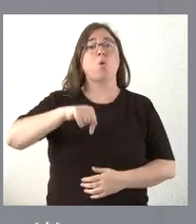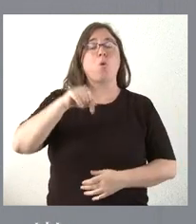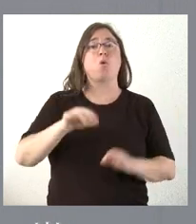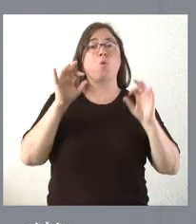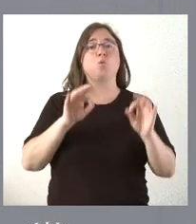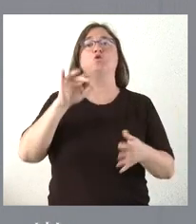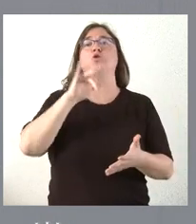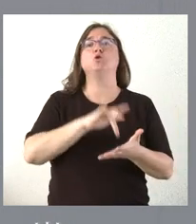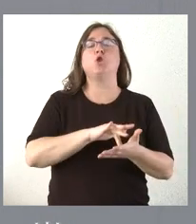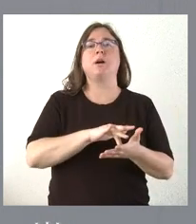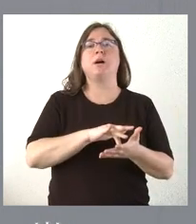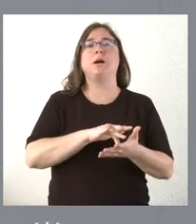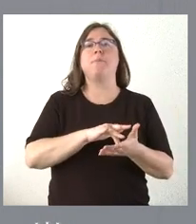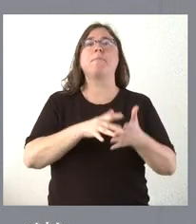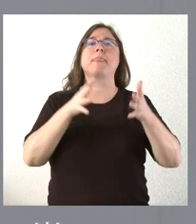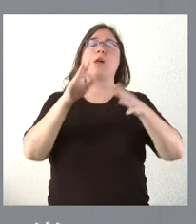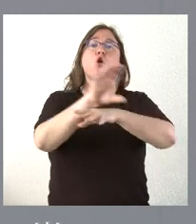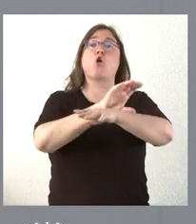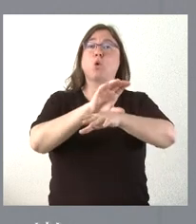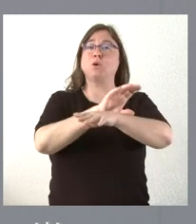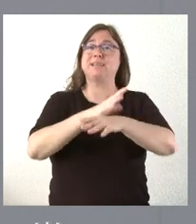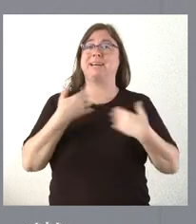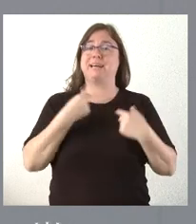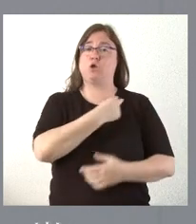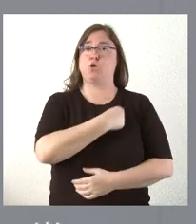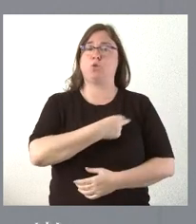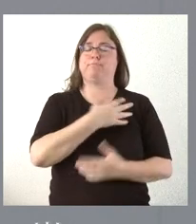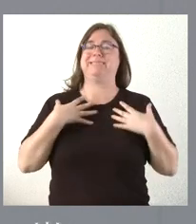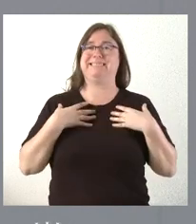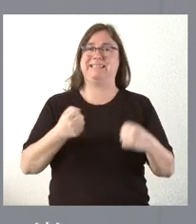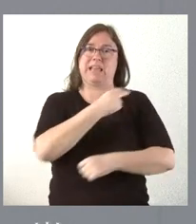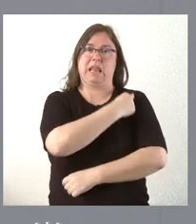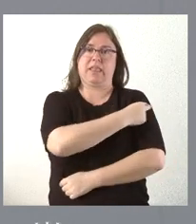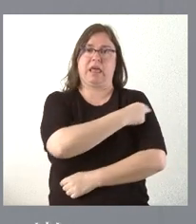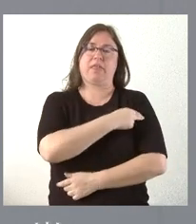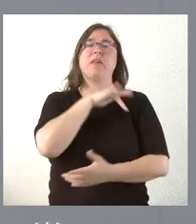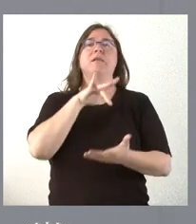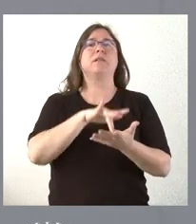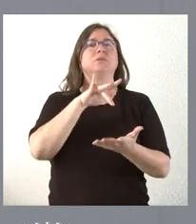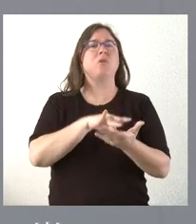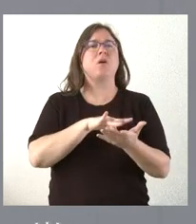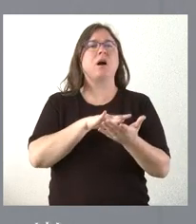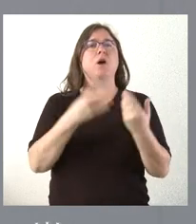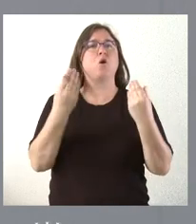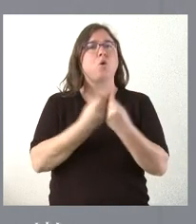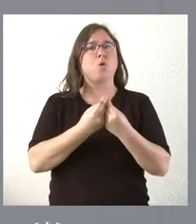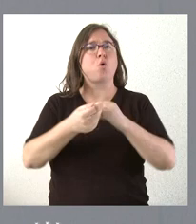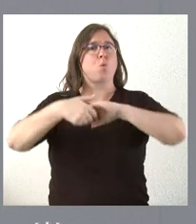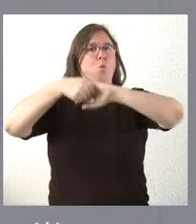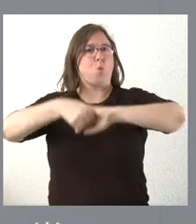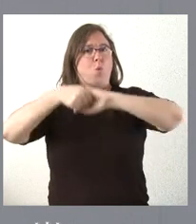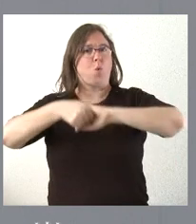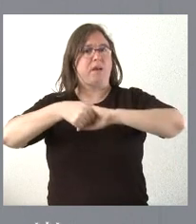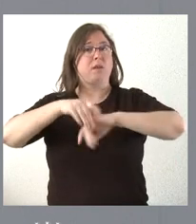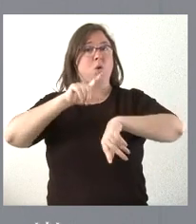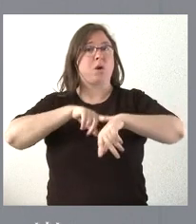convocado el consejero de Sanidad una reunión con el representante de UGT en materia sanitaria. A